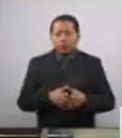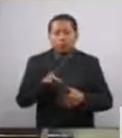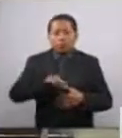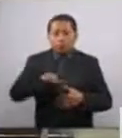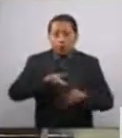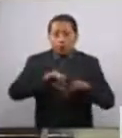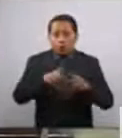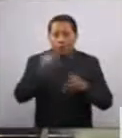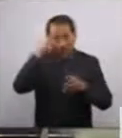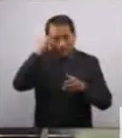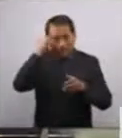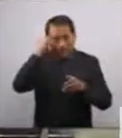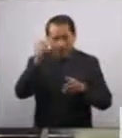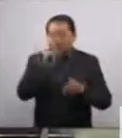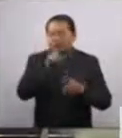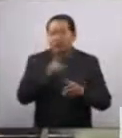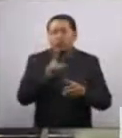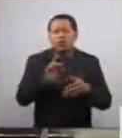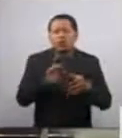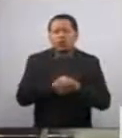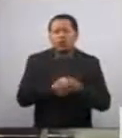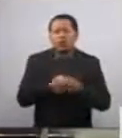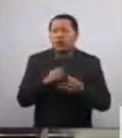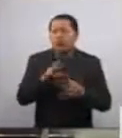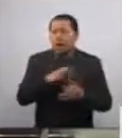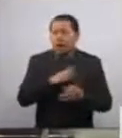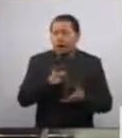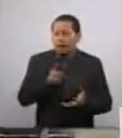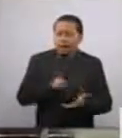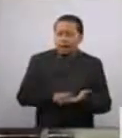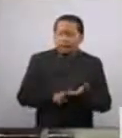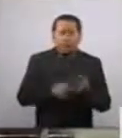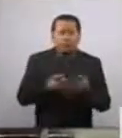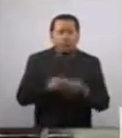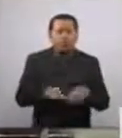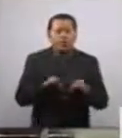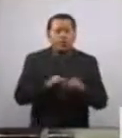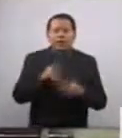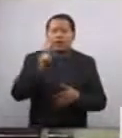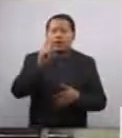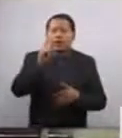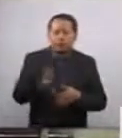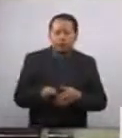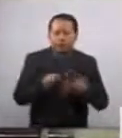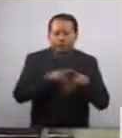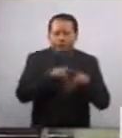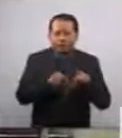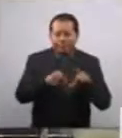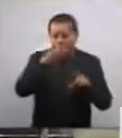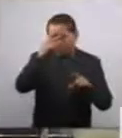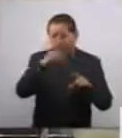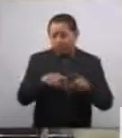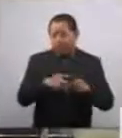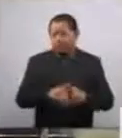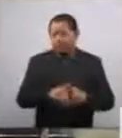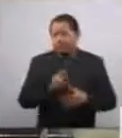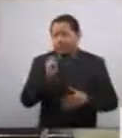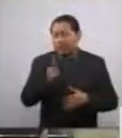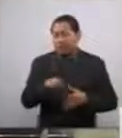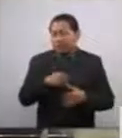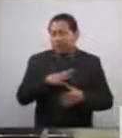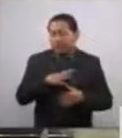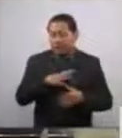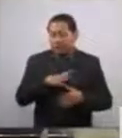indígenas forman parte sustancial y entrañable de la nación mexicana. Son